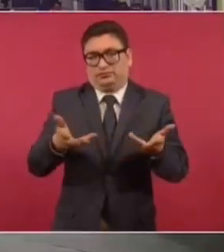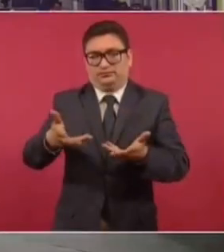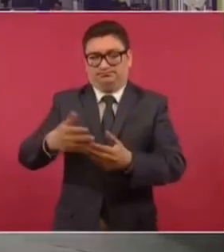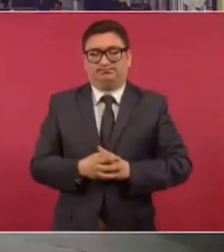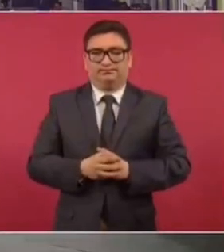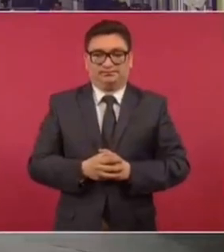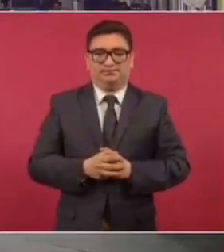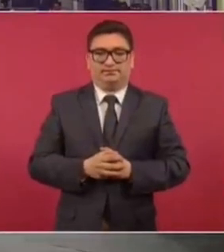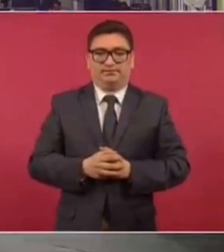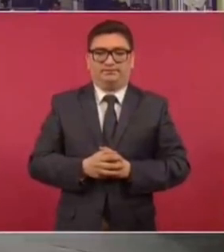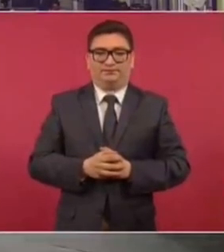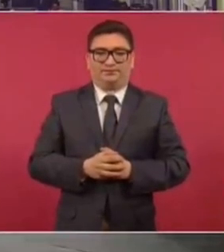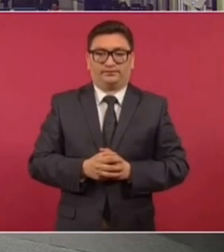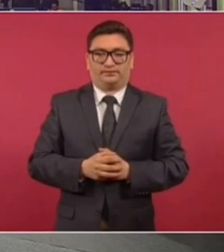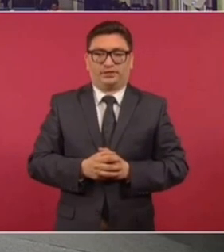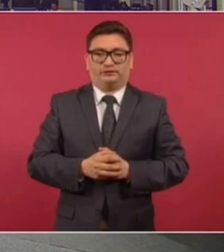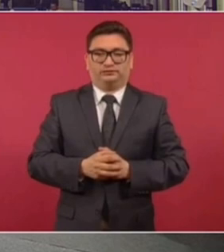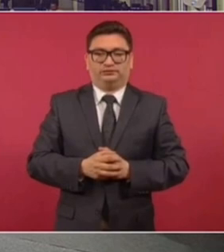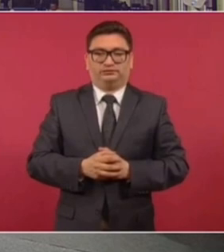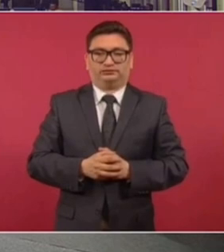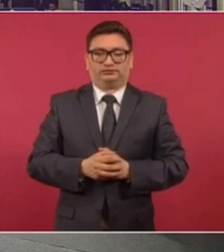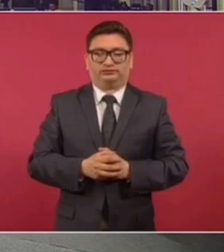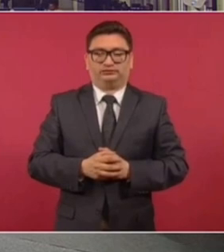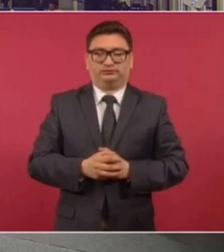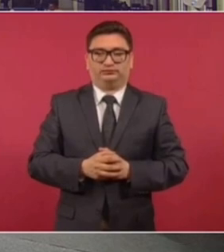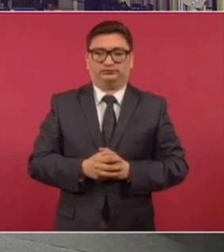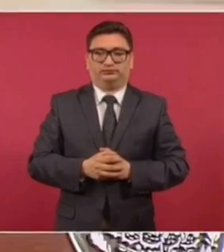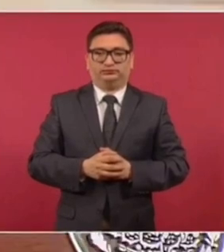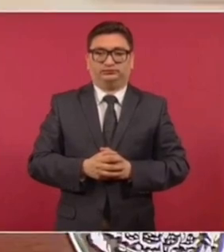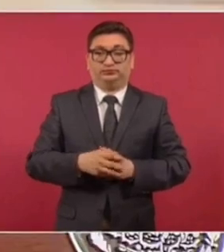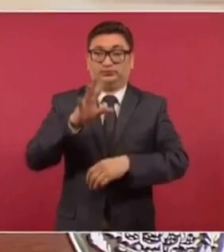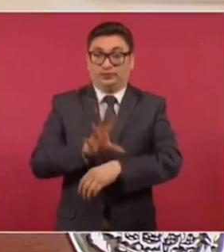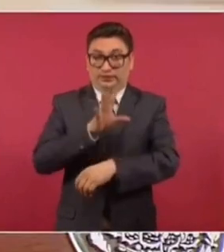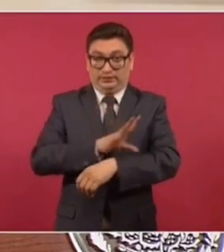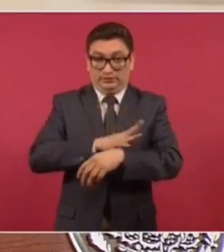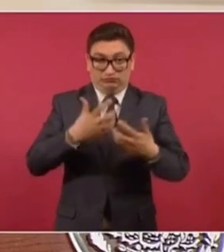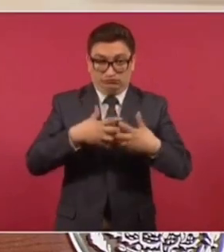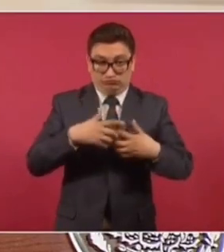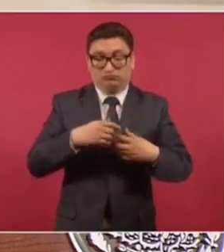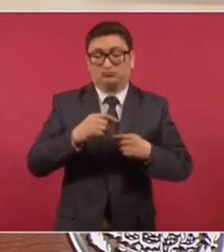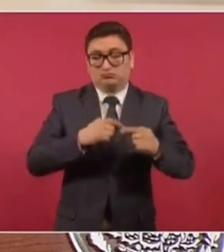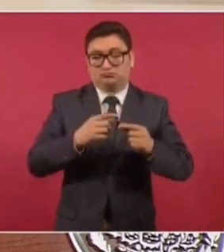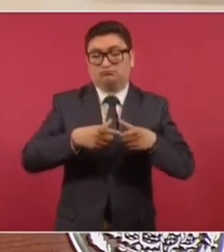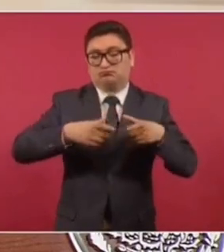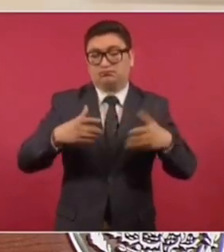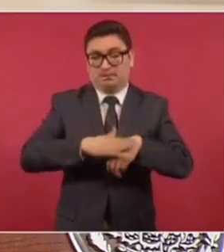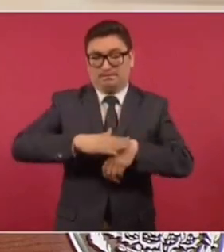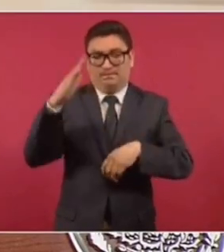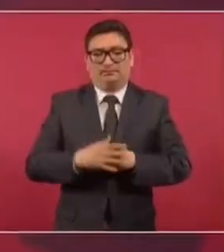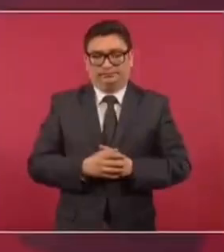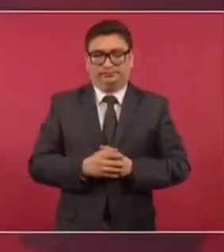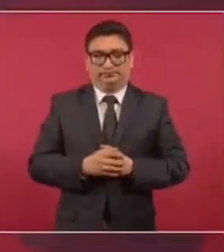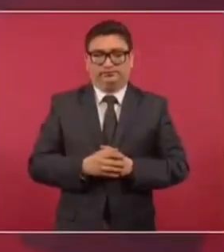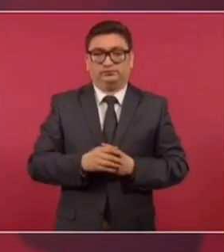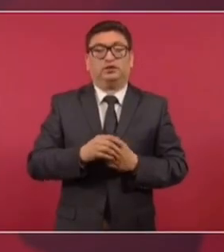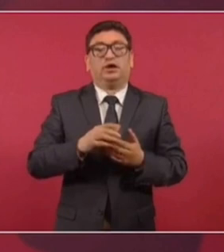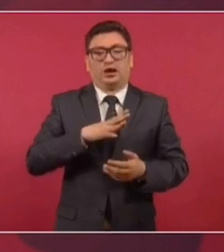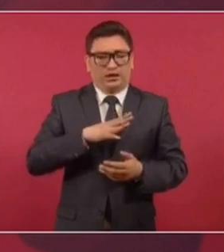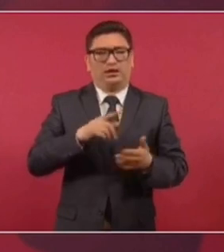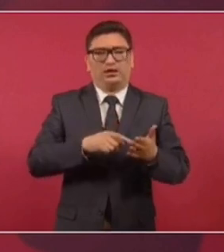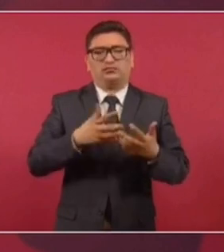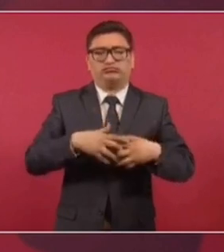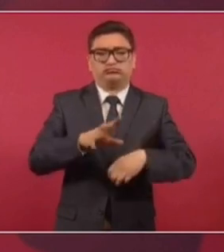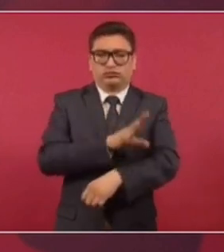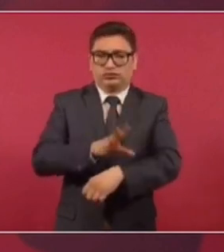Y estamos aceptando, está creciendo la generación de energía de fuentes renovables,